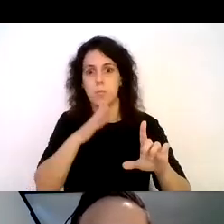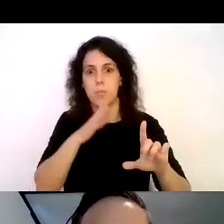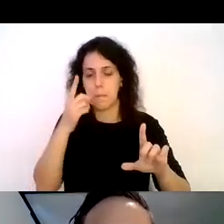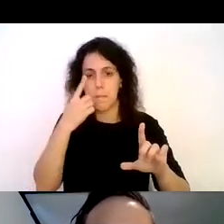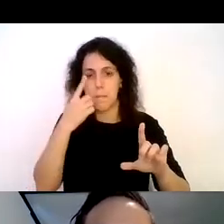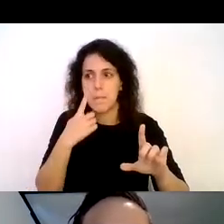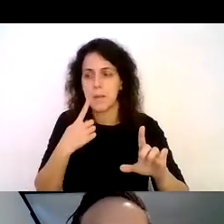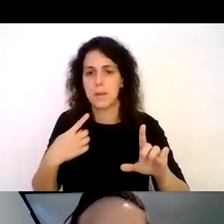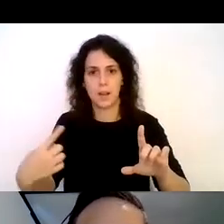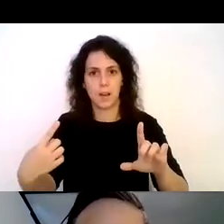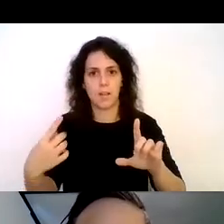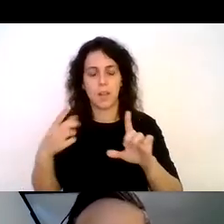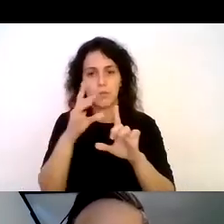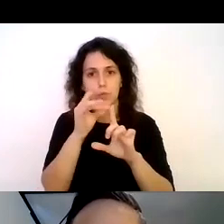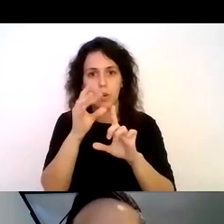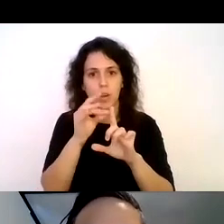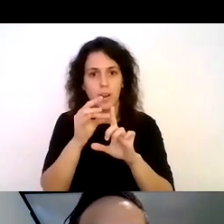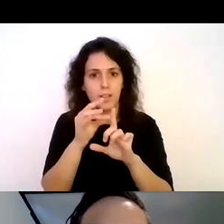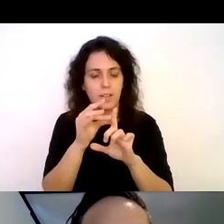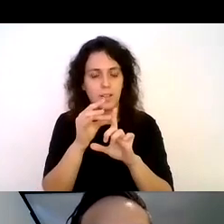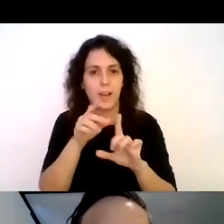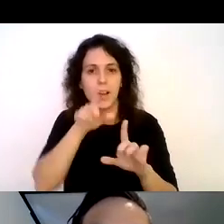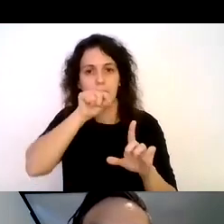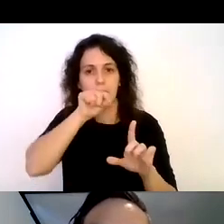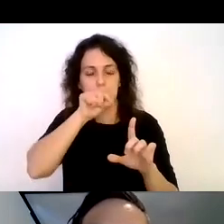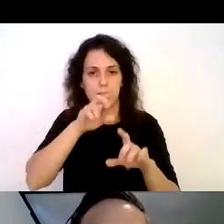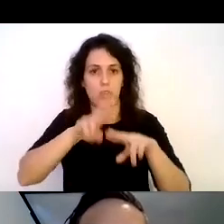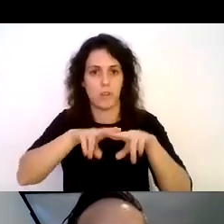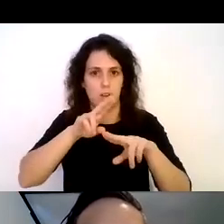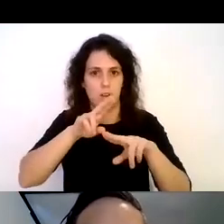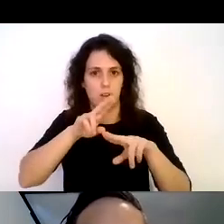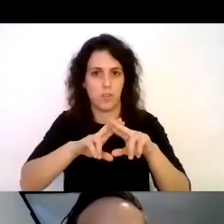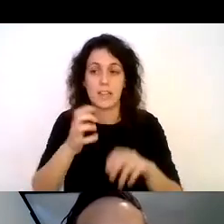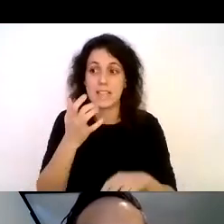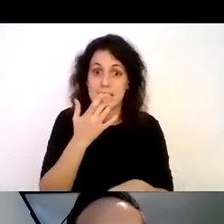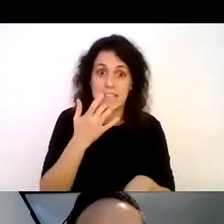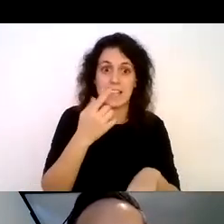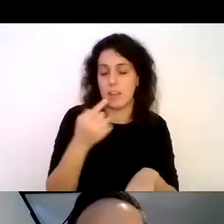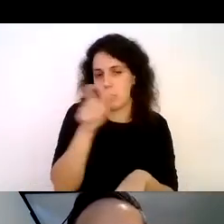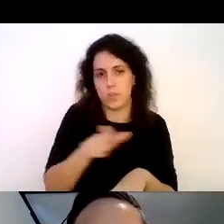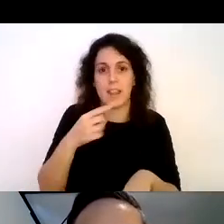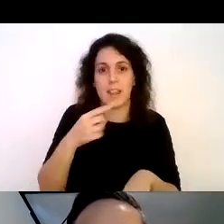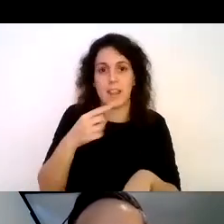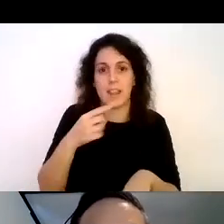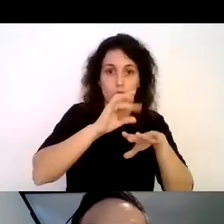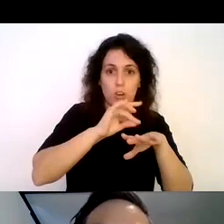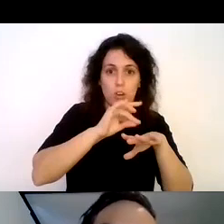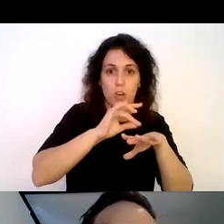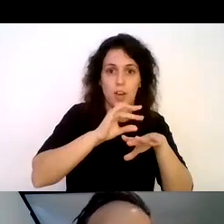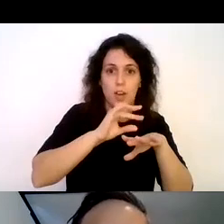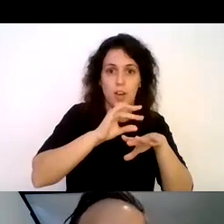vez que conocían al carpintero negro y y como ellos dicen al tocar podemos ver porque nuestras manos son nuestros ojos